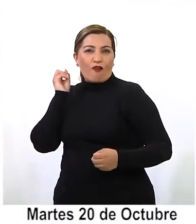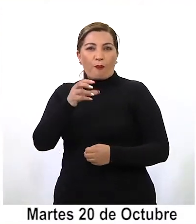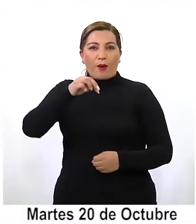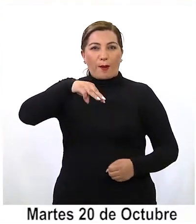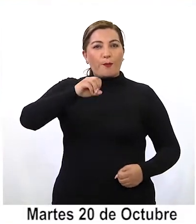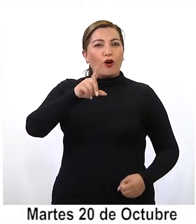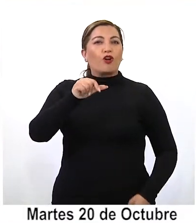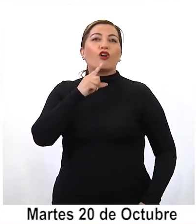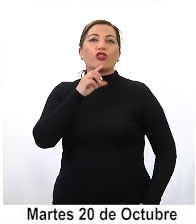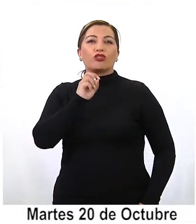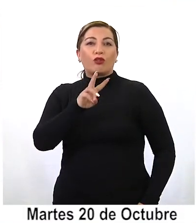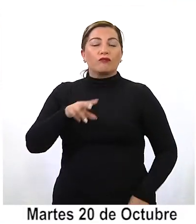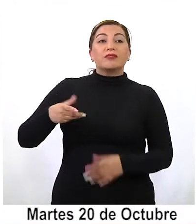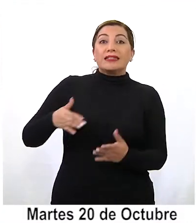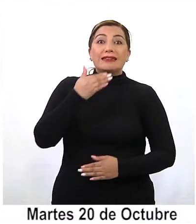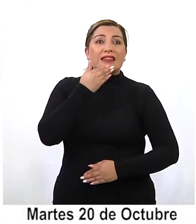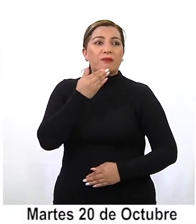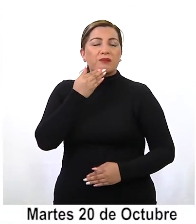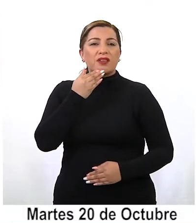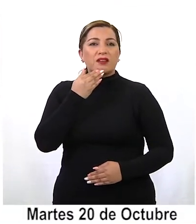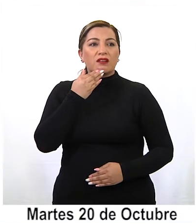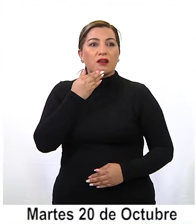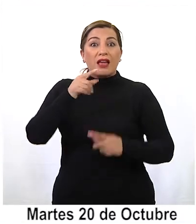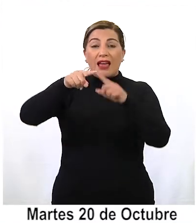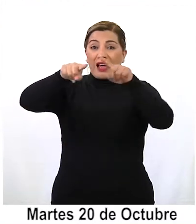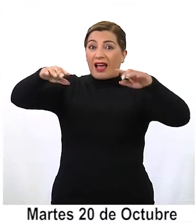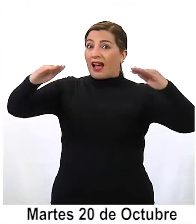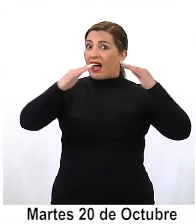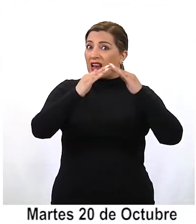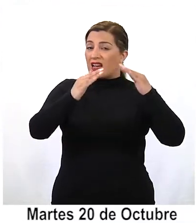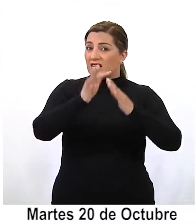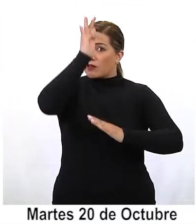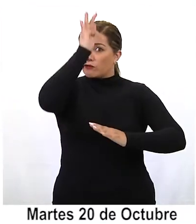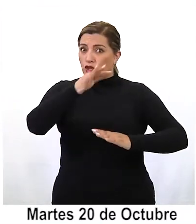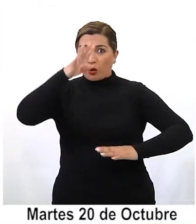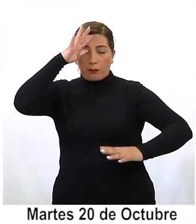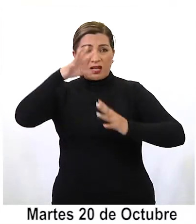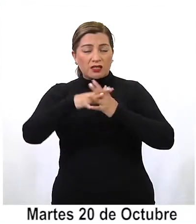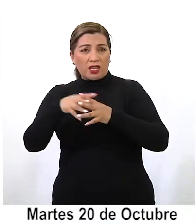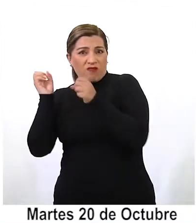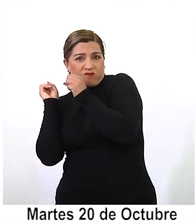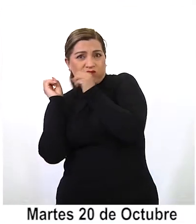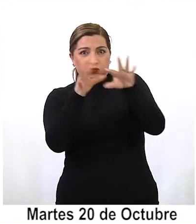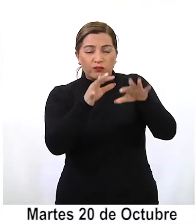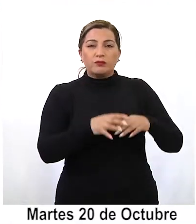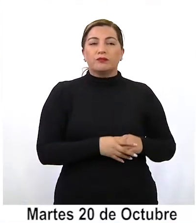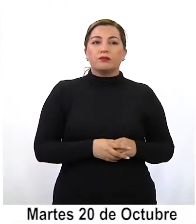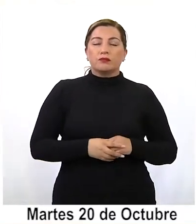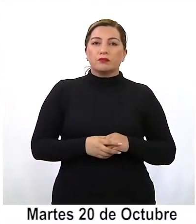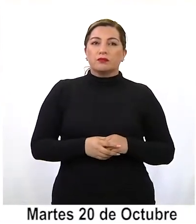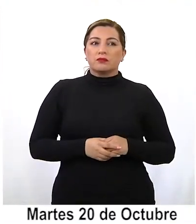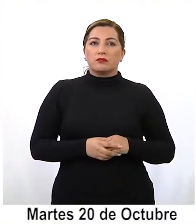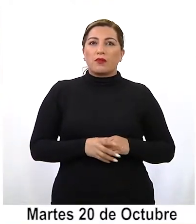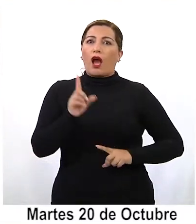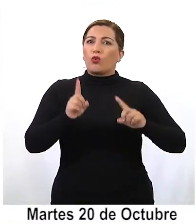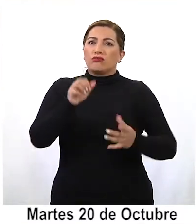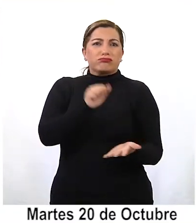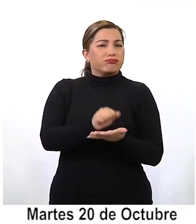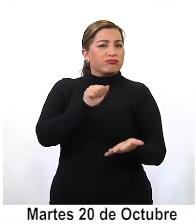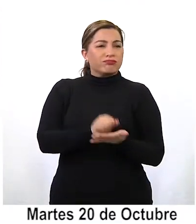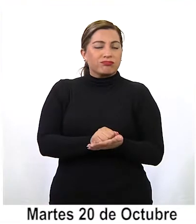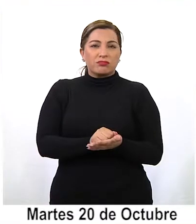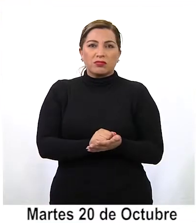su parte, el GDNA expresó que hubo ataques a casas fiscales de funcionarios militares. Elementos descolgados que iban a la cabeza de esta manifestación,